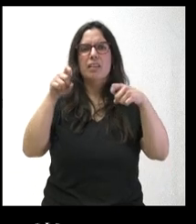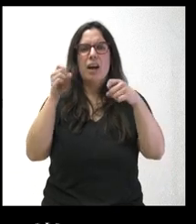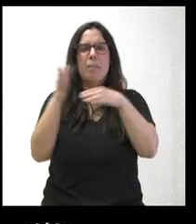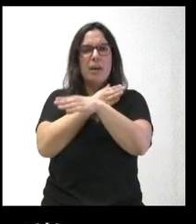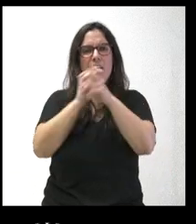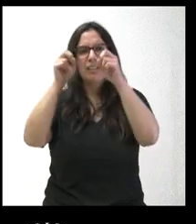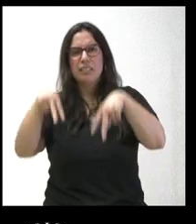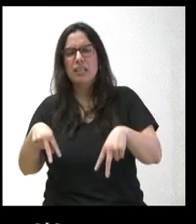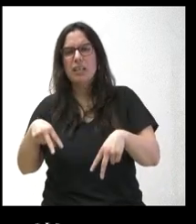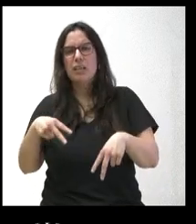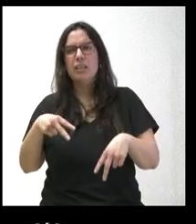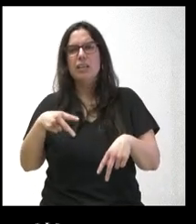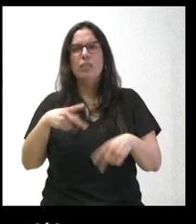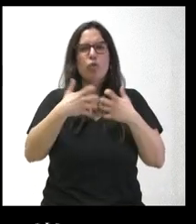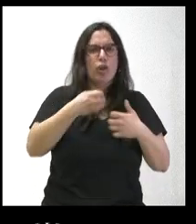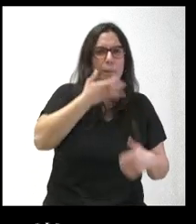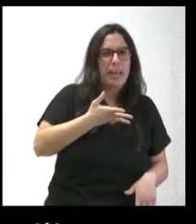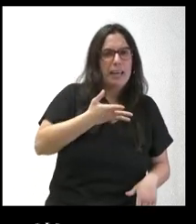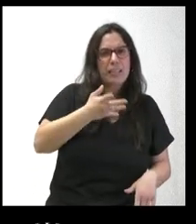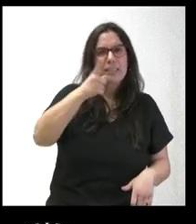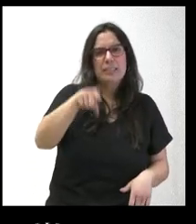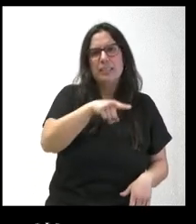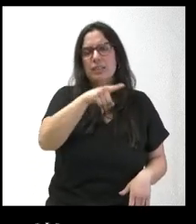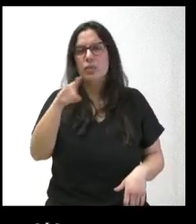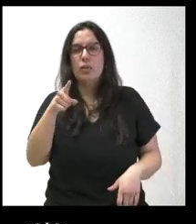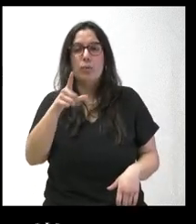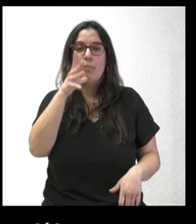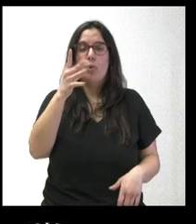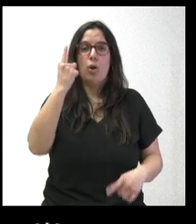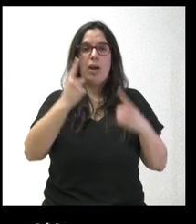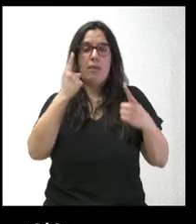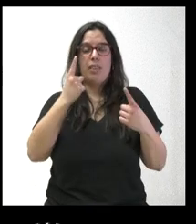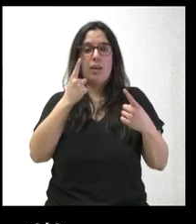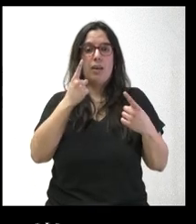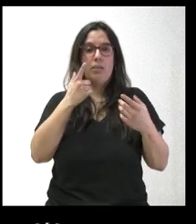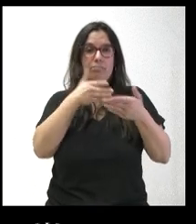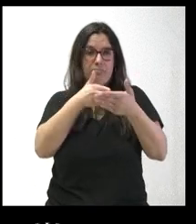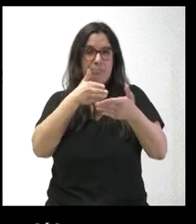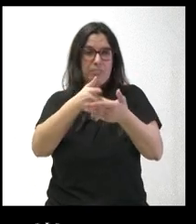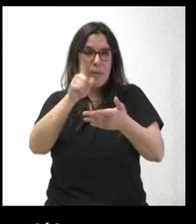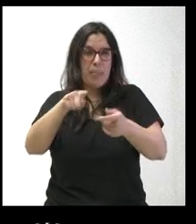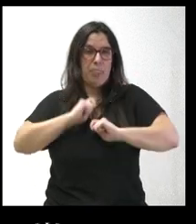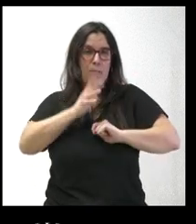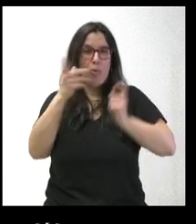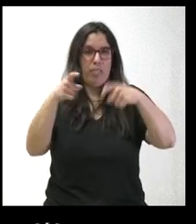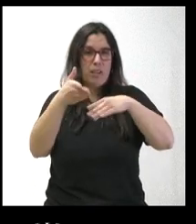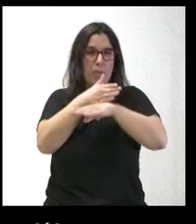¿Valoran que está funcionando bien? Porque a veces parece una traba para el ciudadano. Gracias.